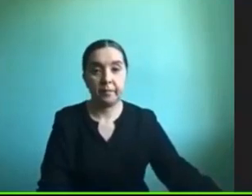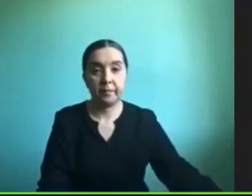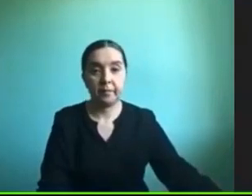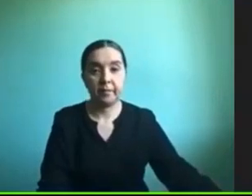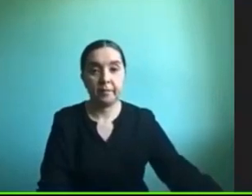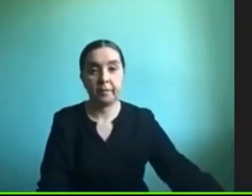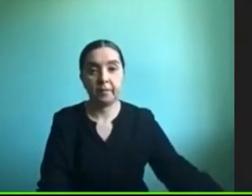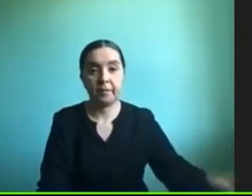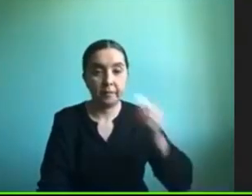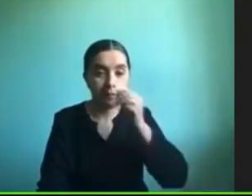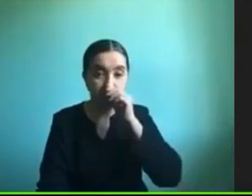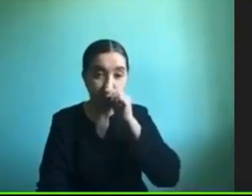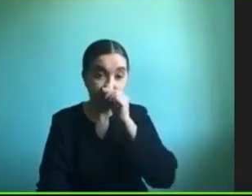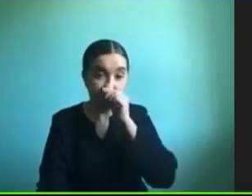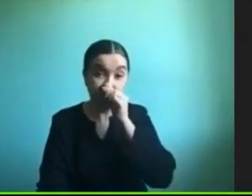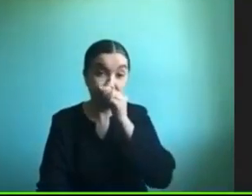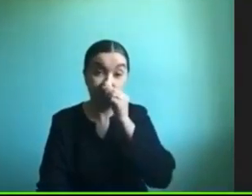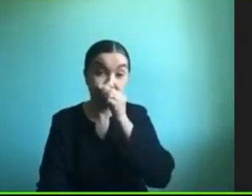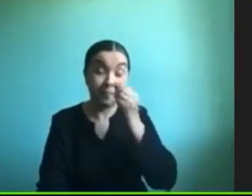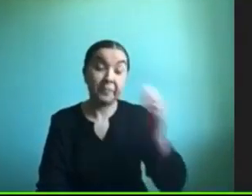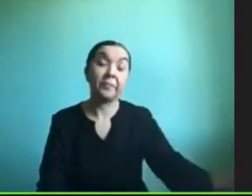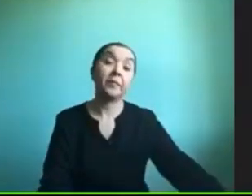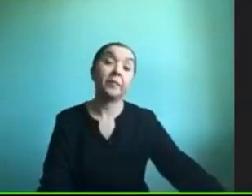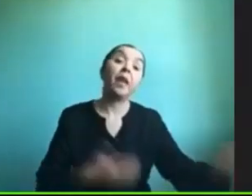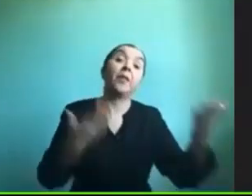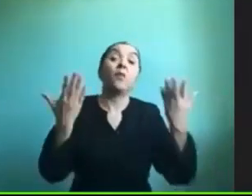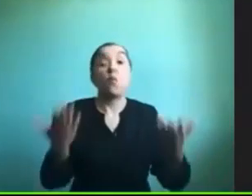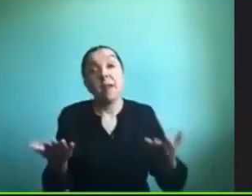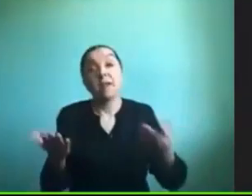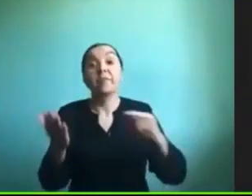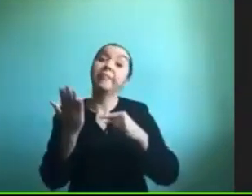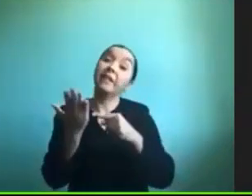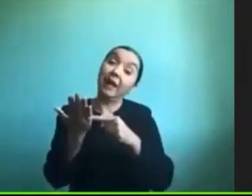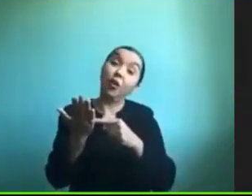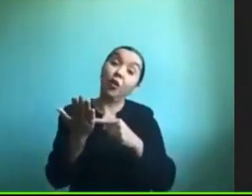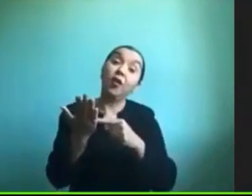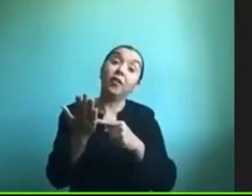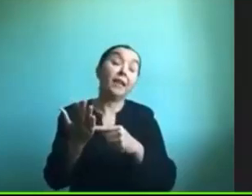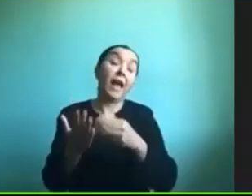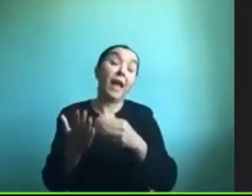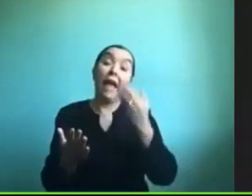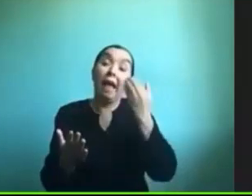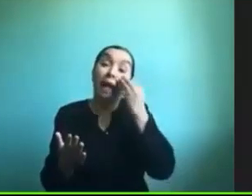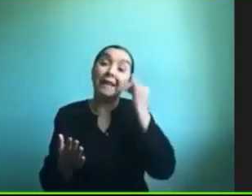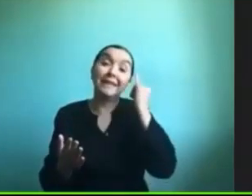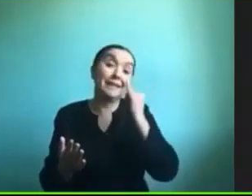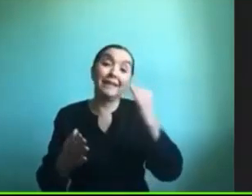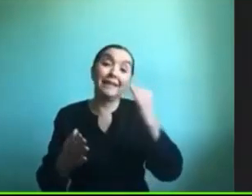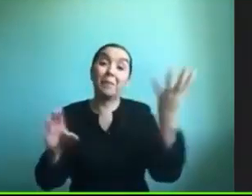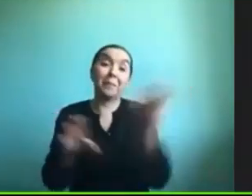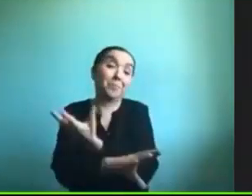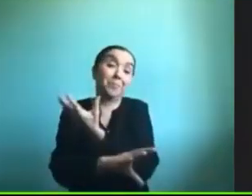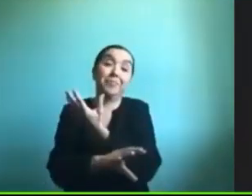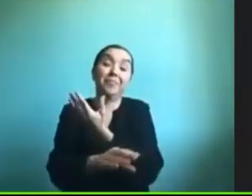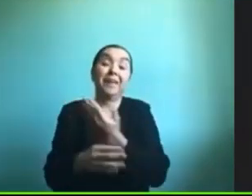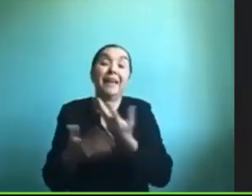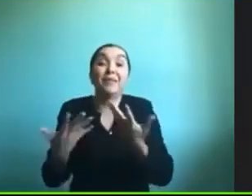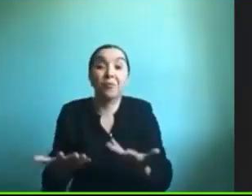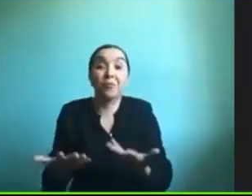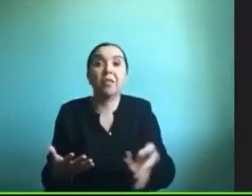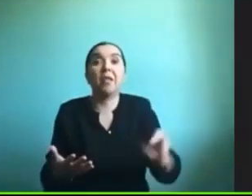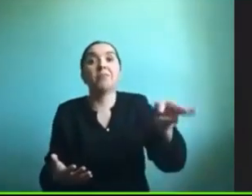bueno la tecnología siempre nos juega una mala pasada así que se me reinició la